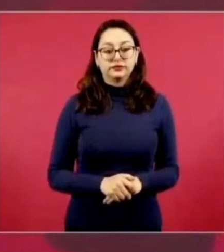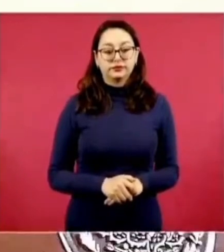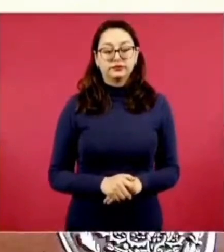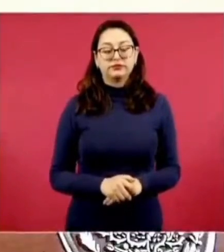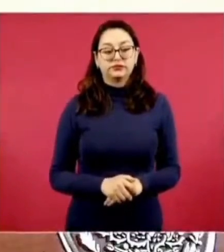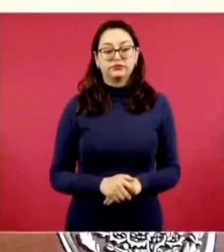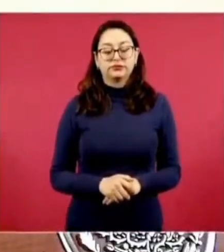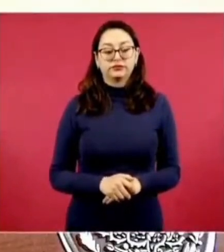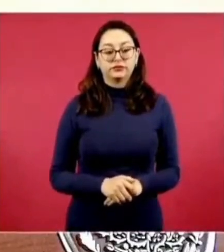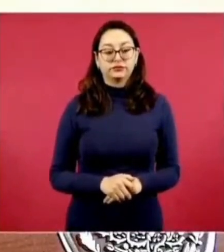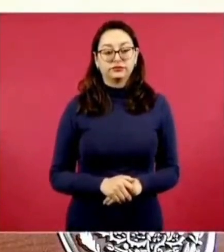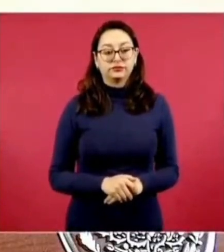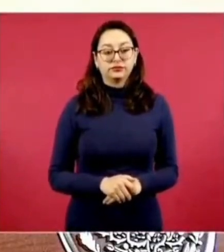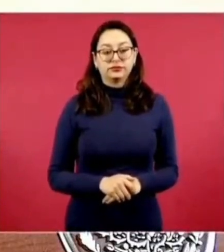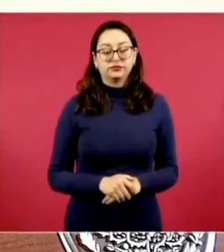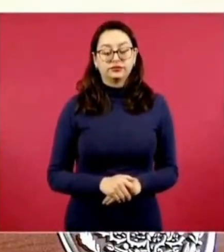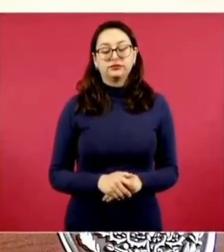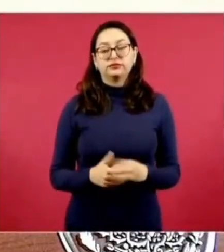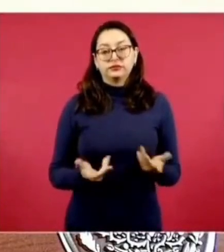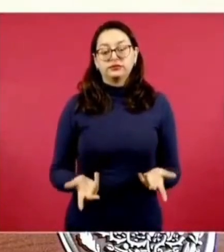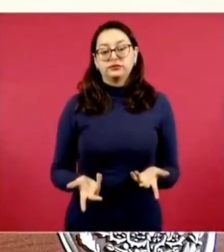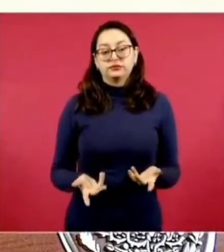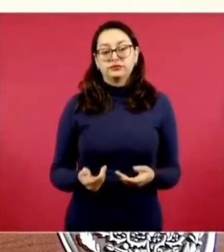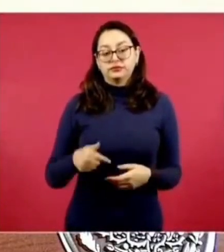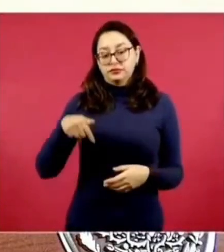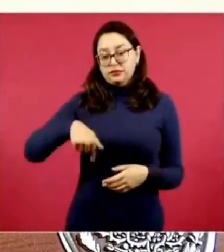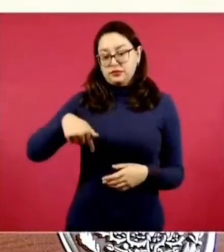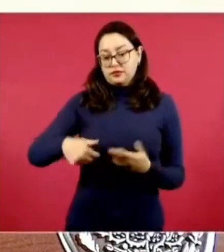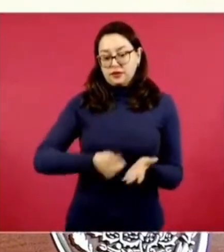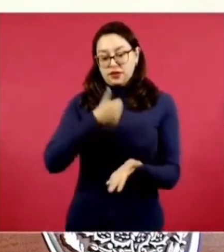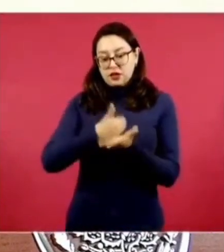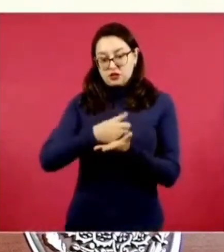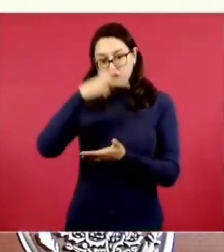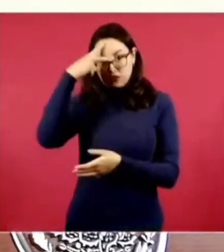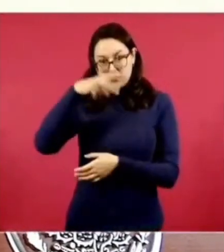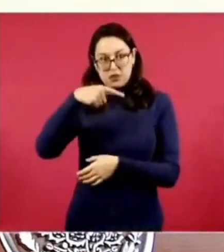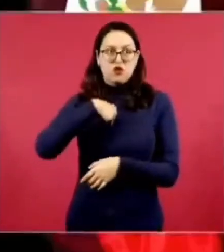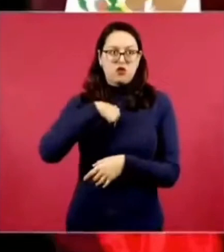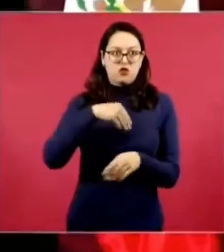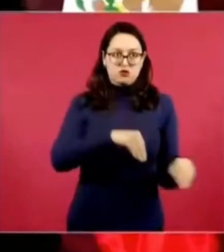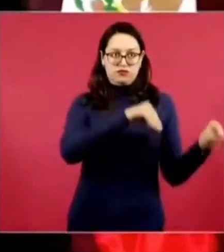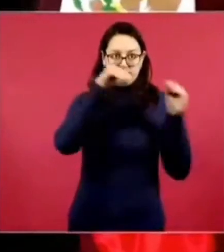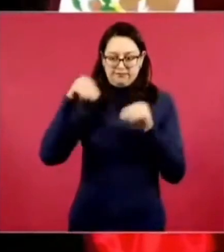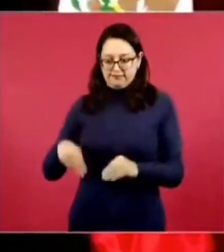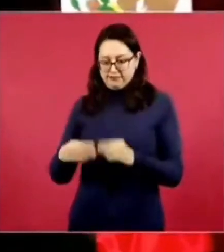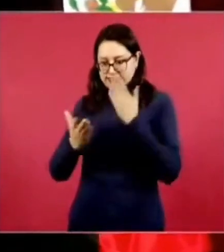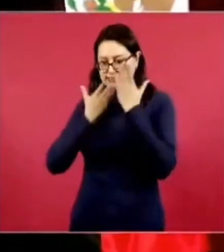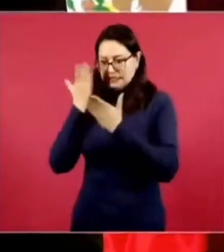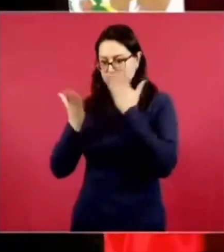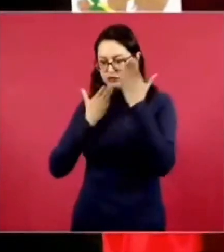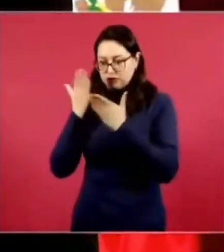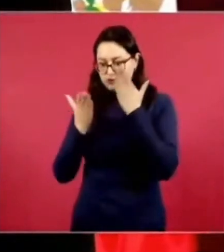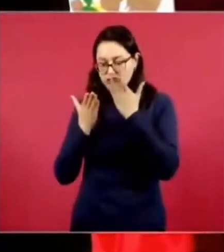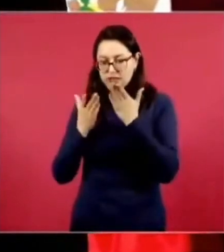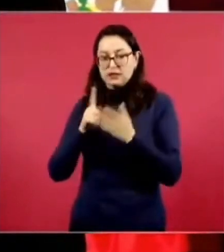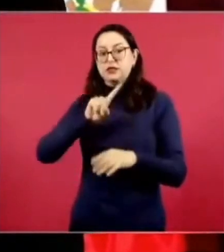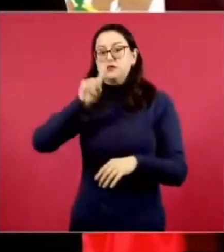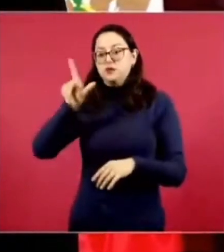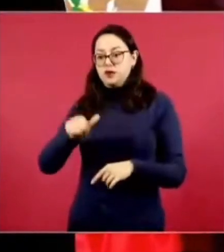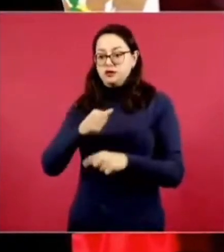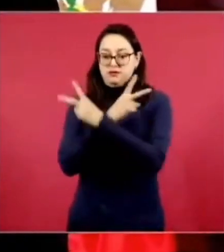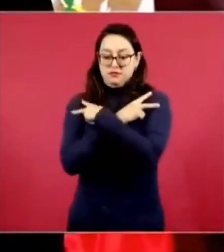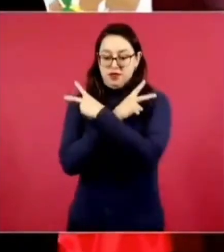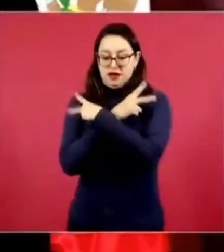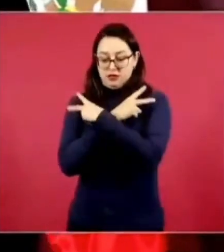en ese entonces y cuando había vacaciones regresaba y regresaba yo en el tren que